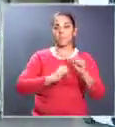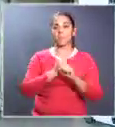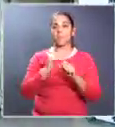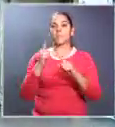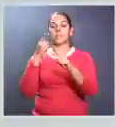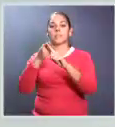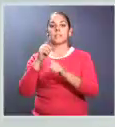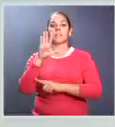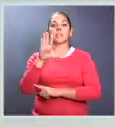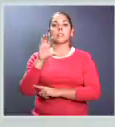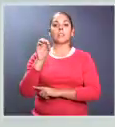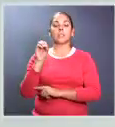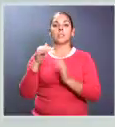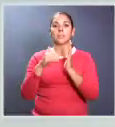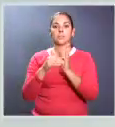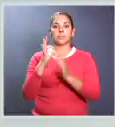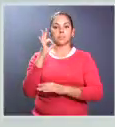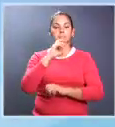próximos años.